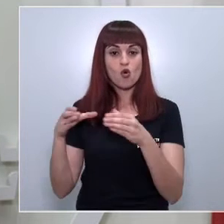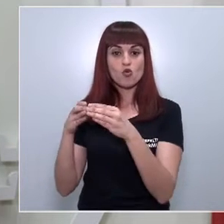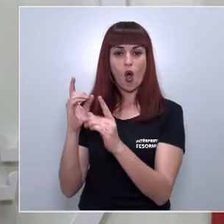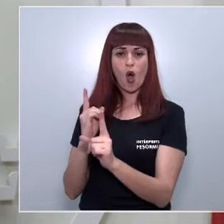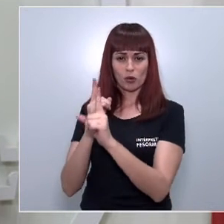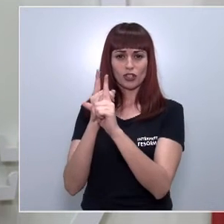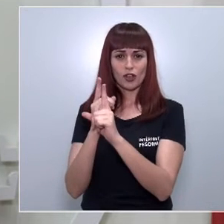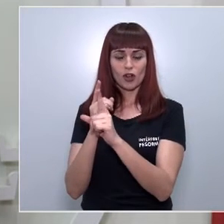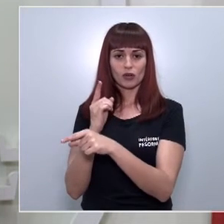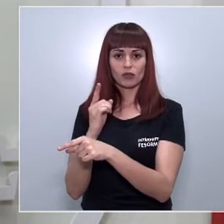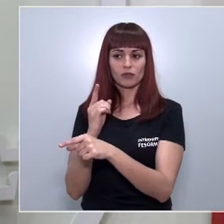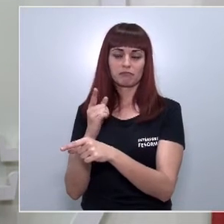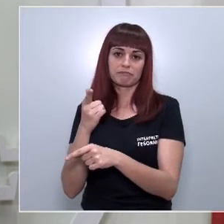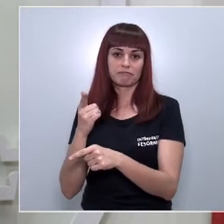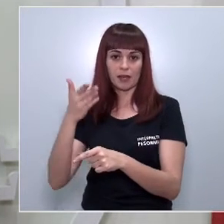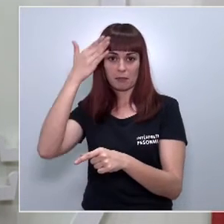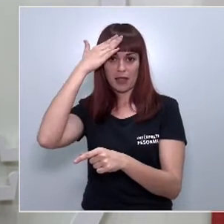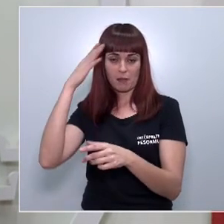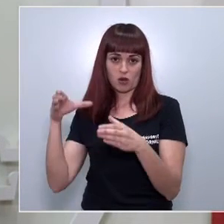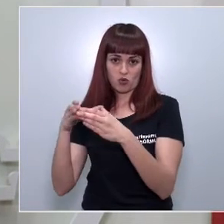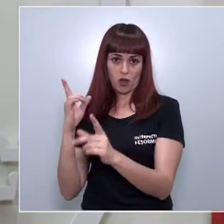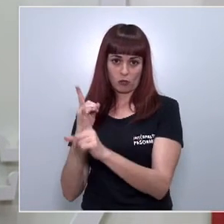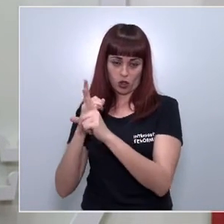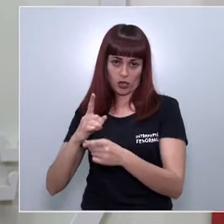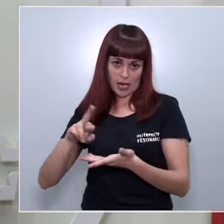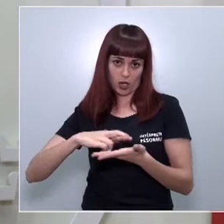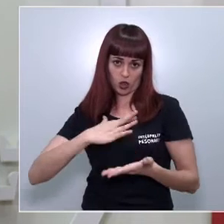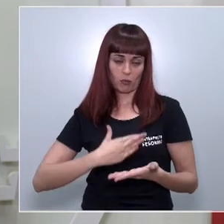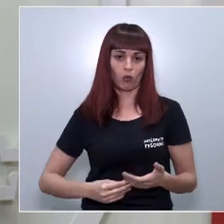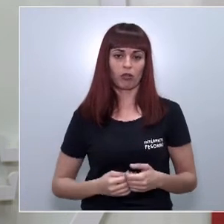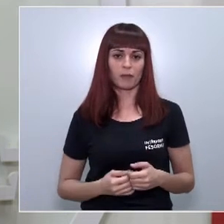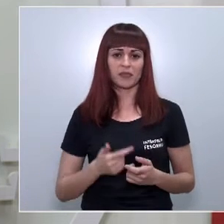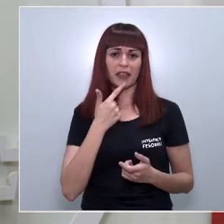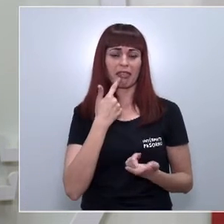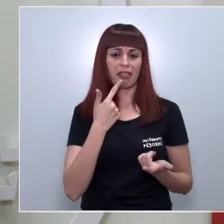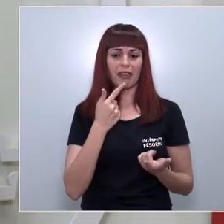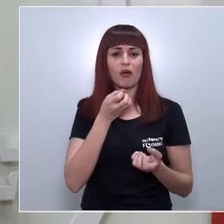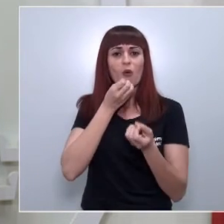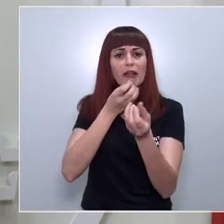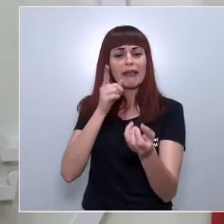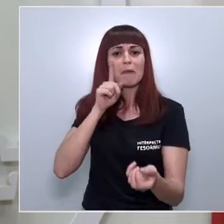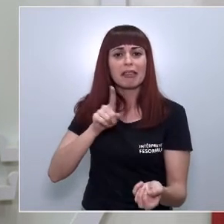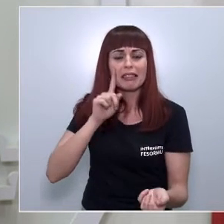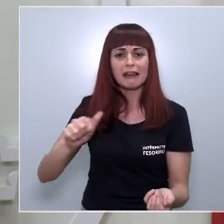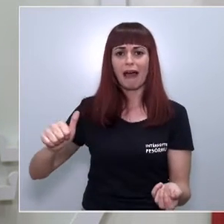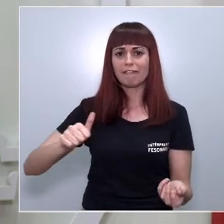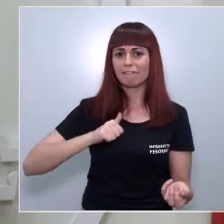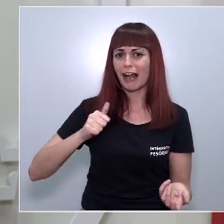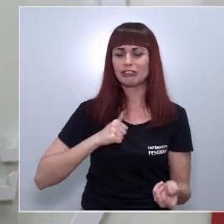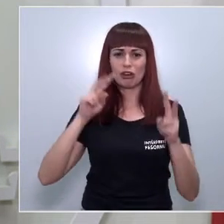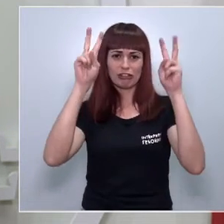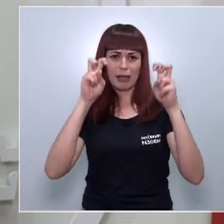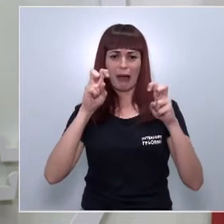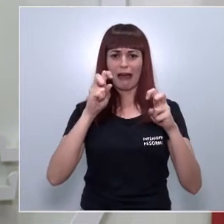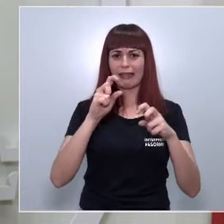en nuestra región. Que difunde bulos sobre falsos recortes en sanidad,